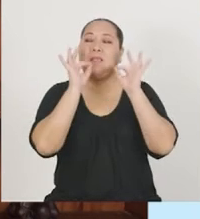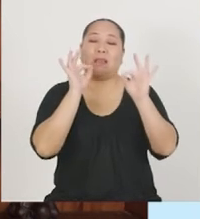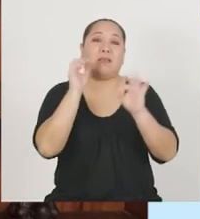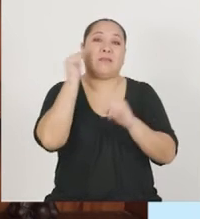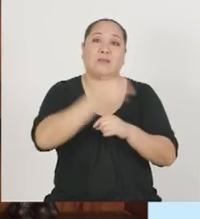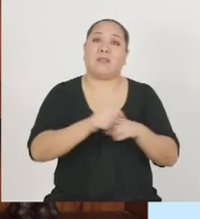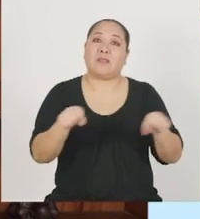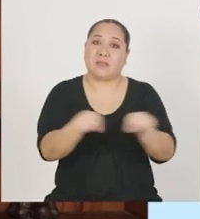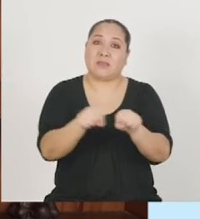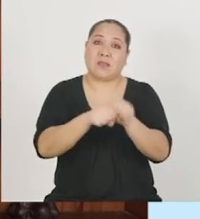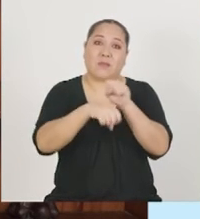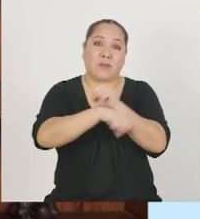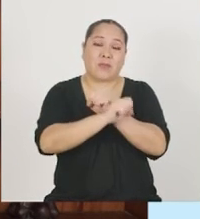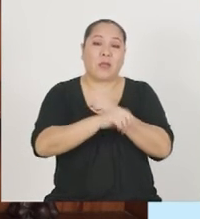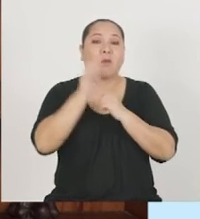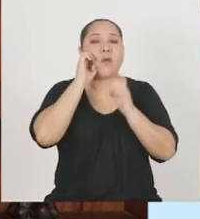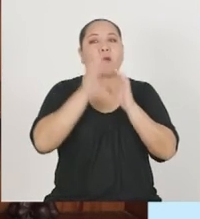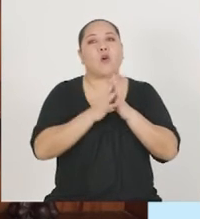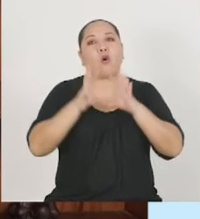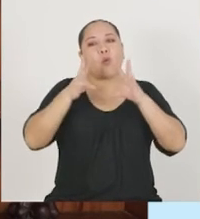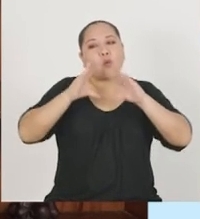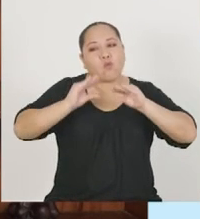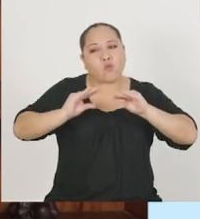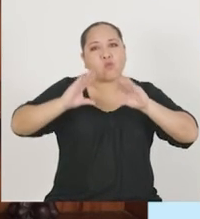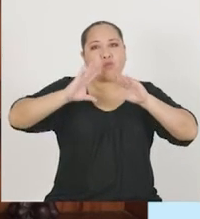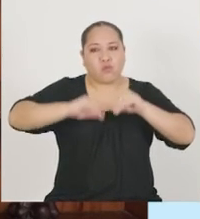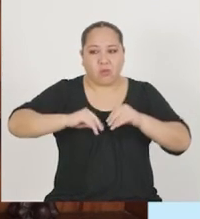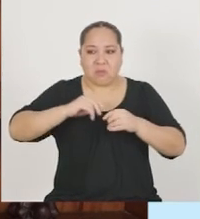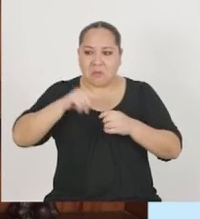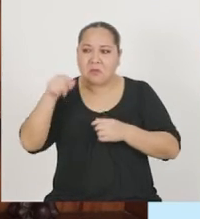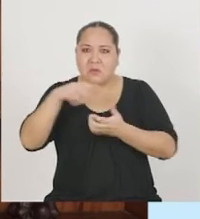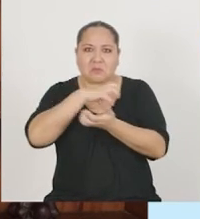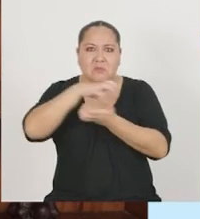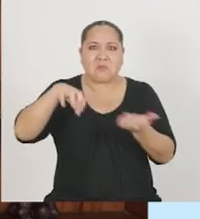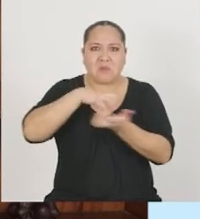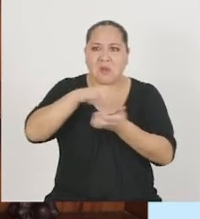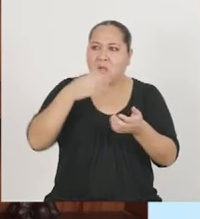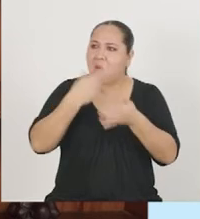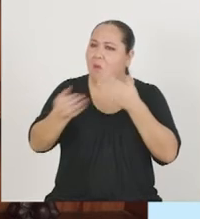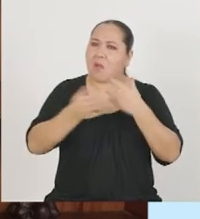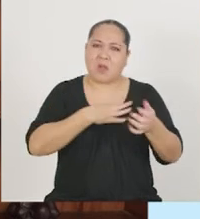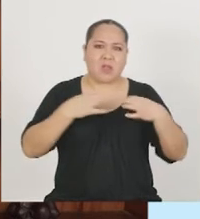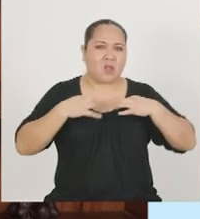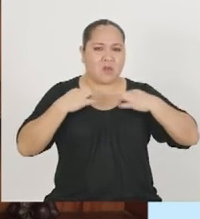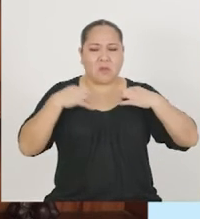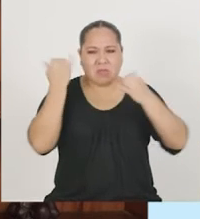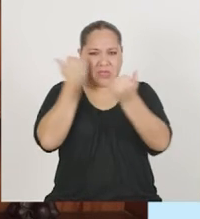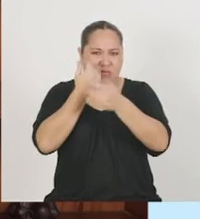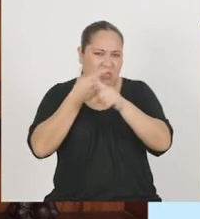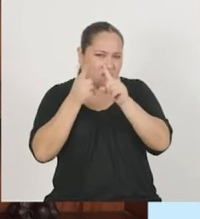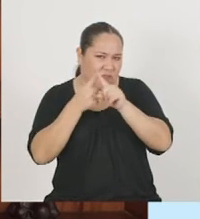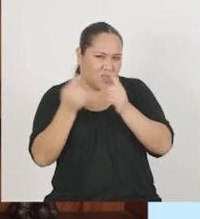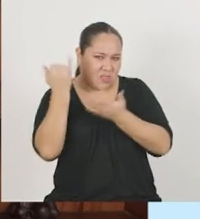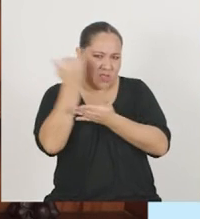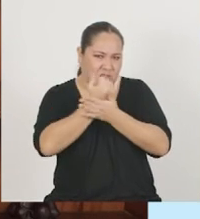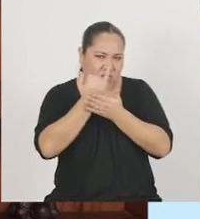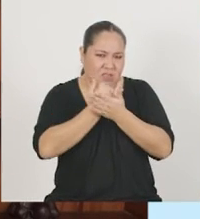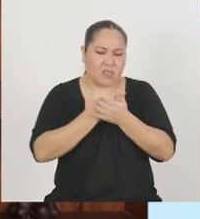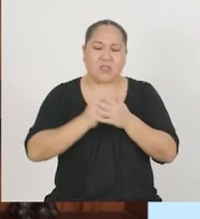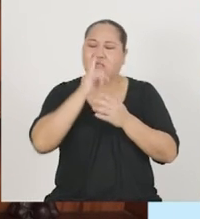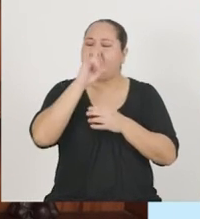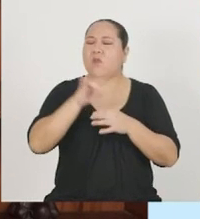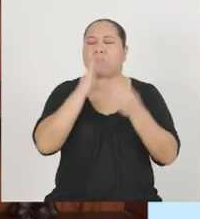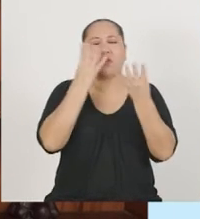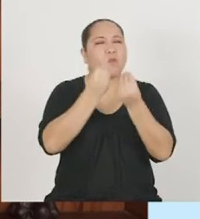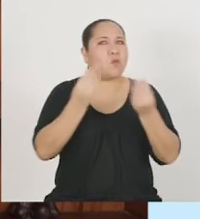las zapatillas. Como, cómodo, combinable con cualquier vestimenta, diversos diseños. Se